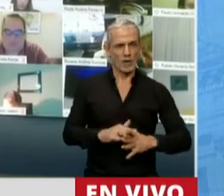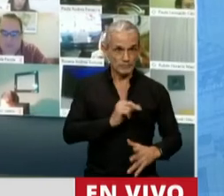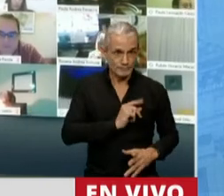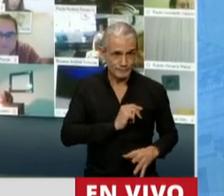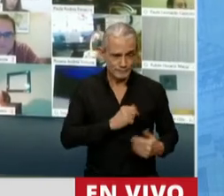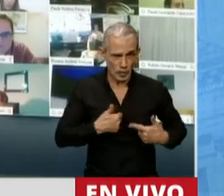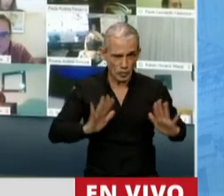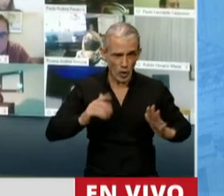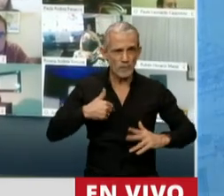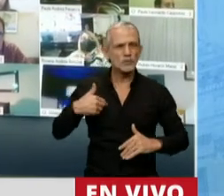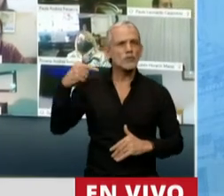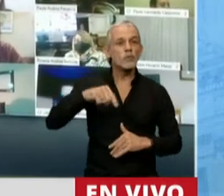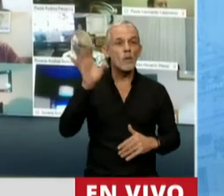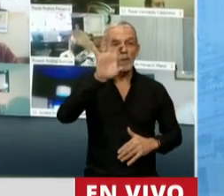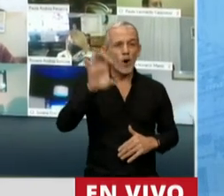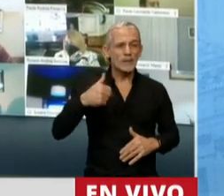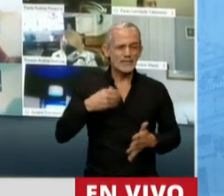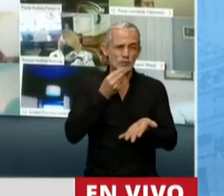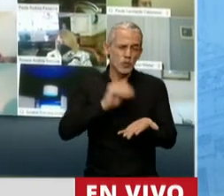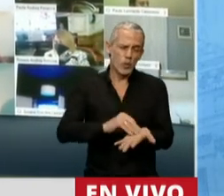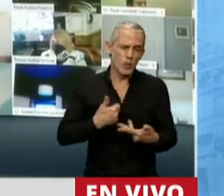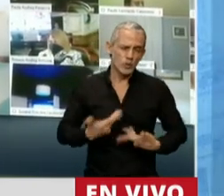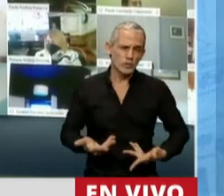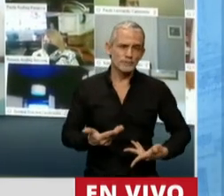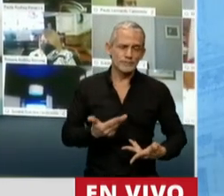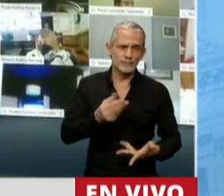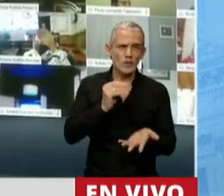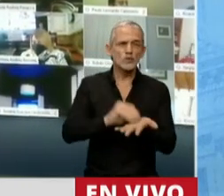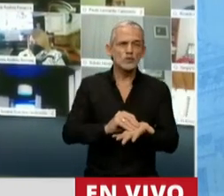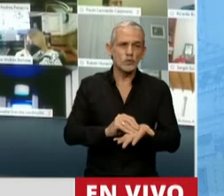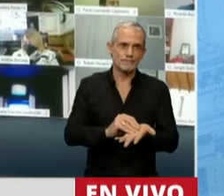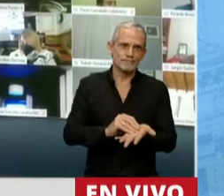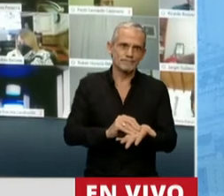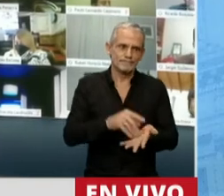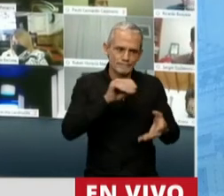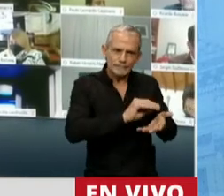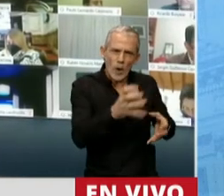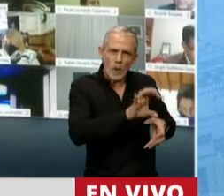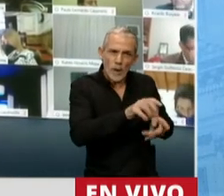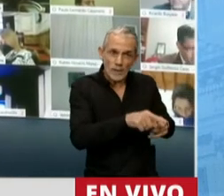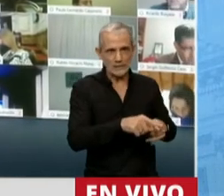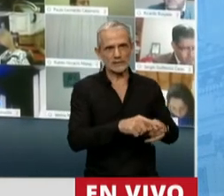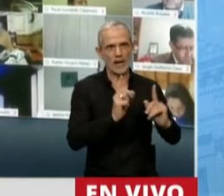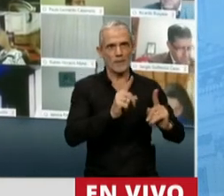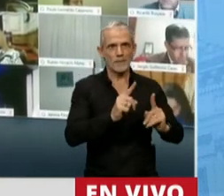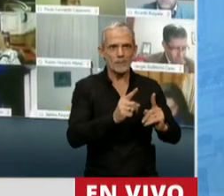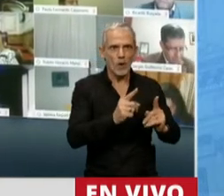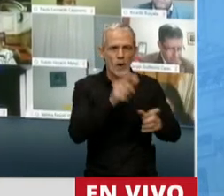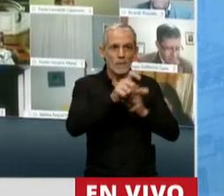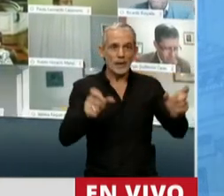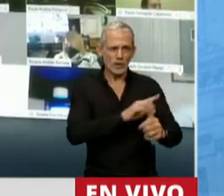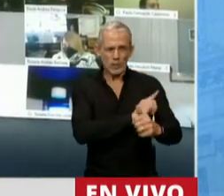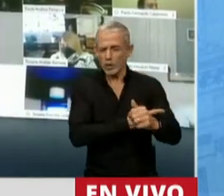porque yo vengo de una provincia, de la provincia de Chubut que lamentablemente ha sido cantera de algunos de los actores de poder más